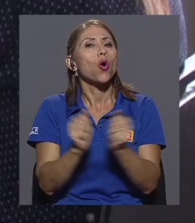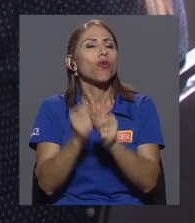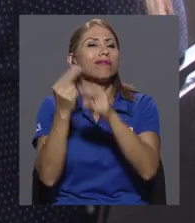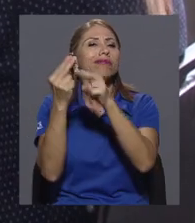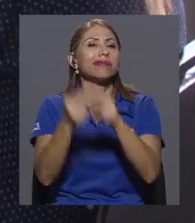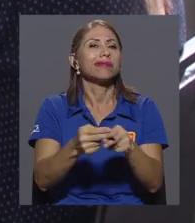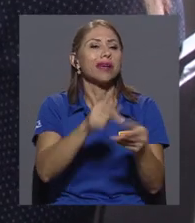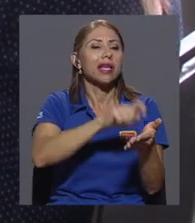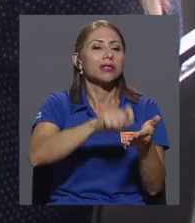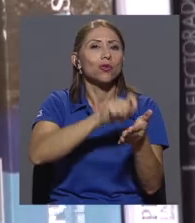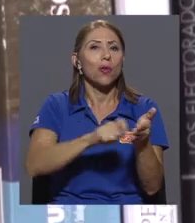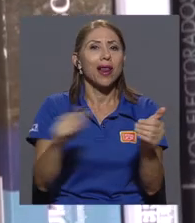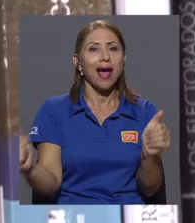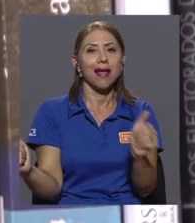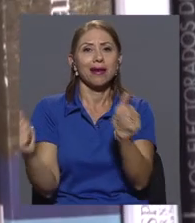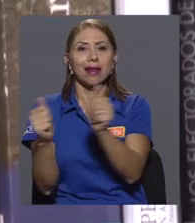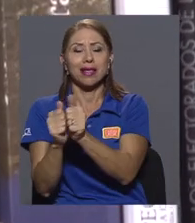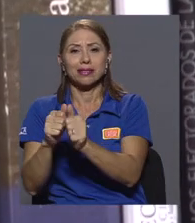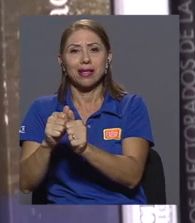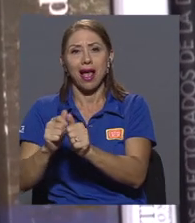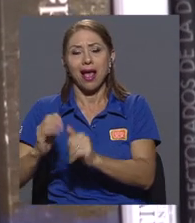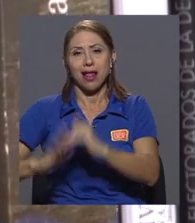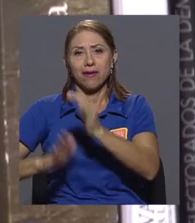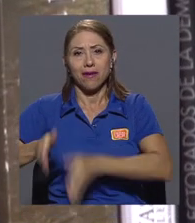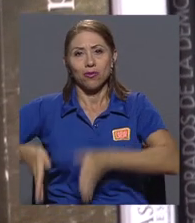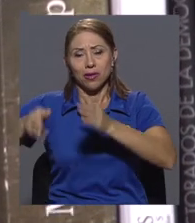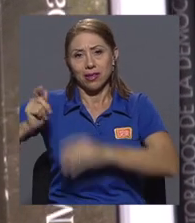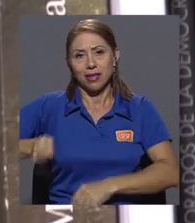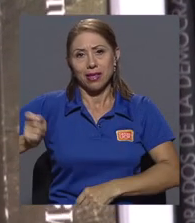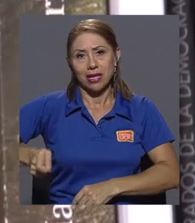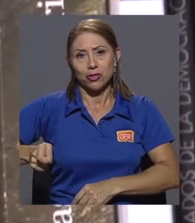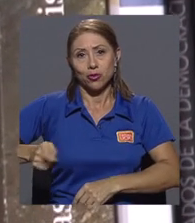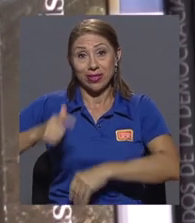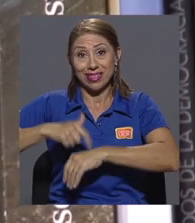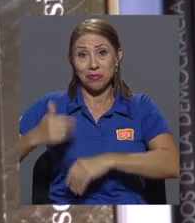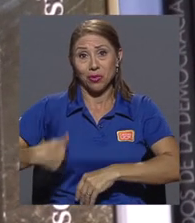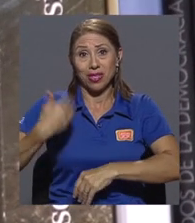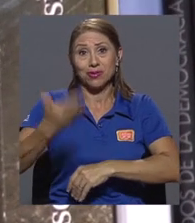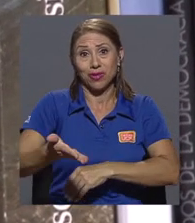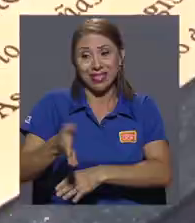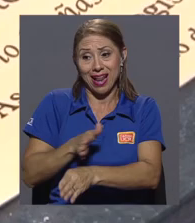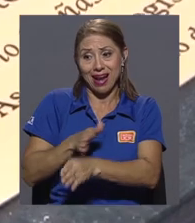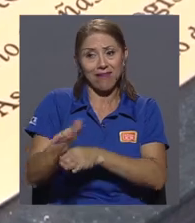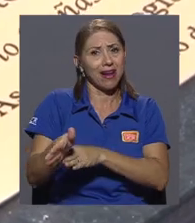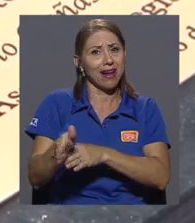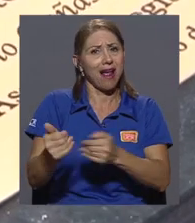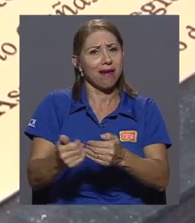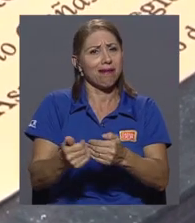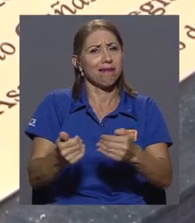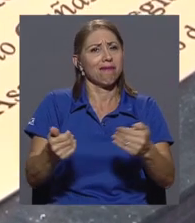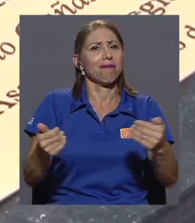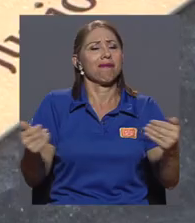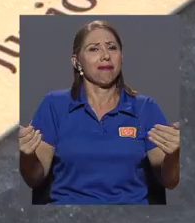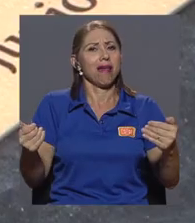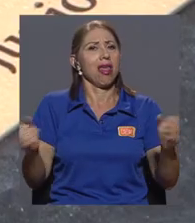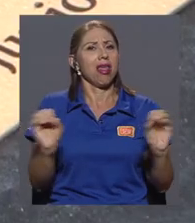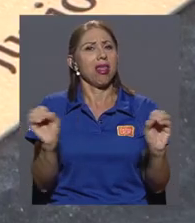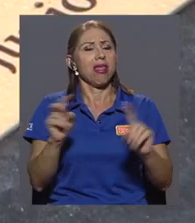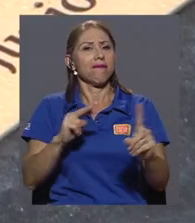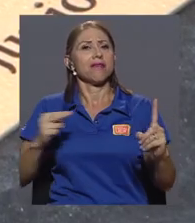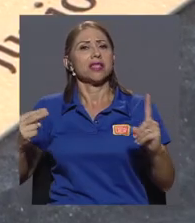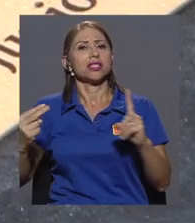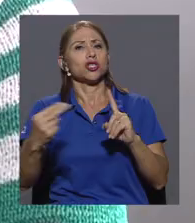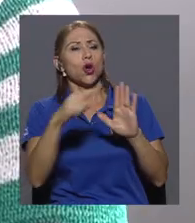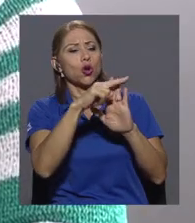anexa a la Facultad de Derecho. Pero poco tiempo después, la carrera marcó un claro distanciamiento de la visión normativa